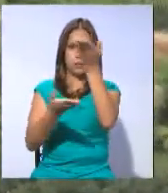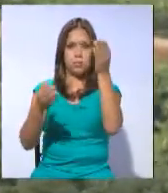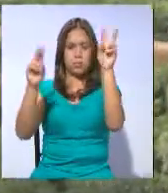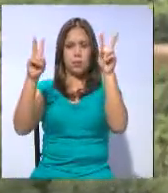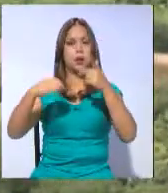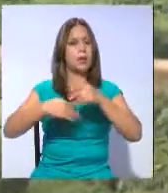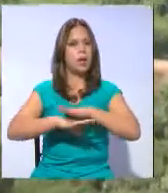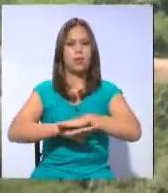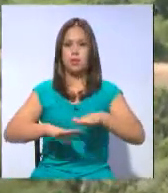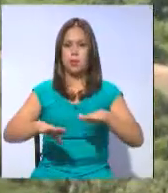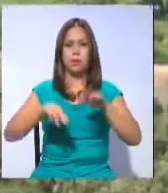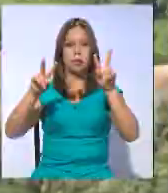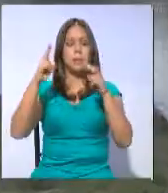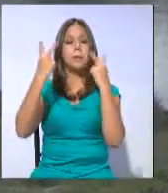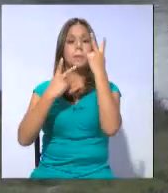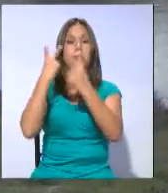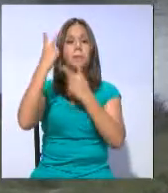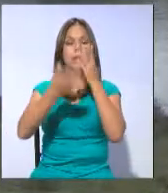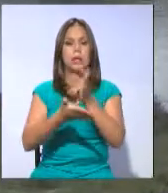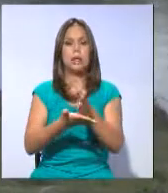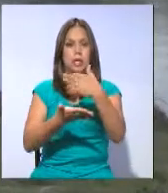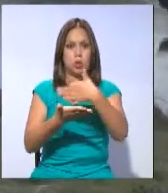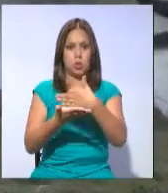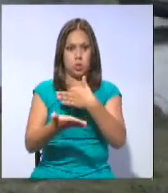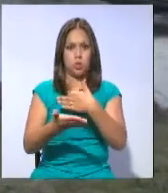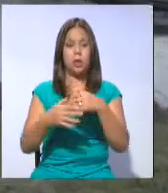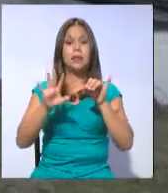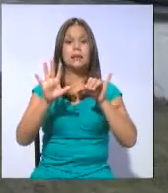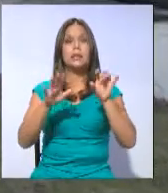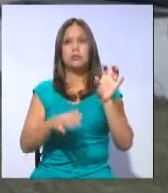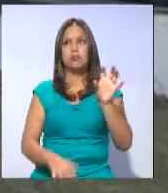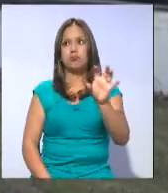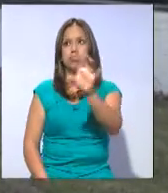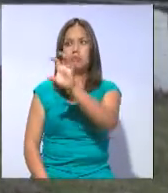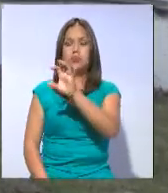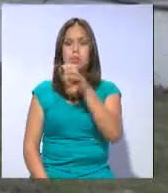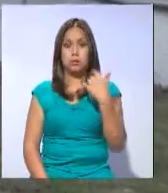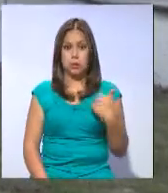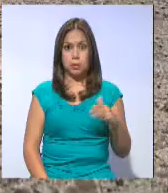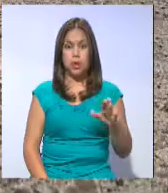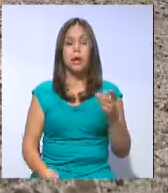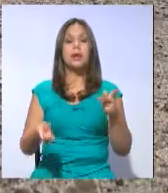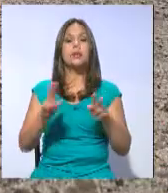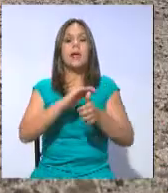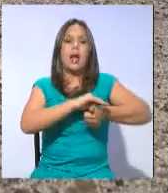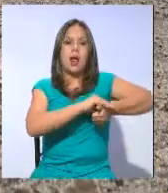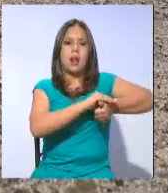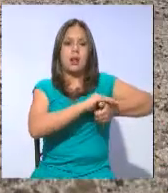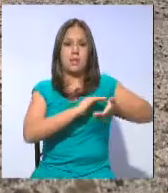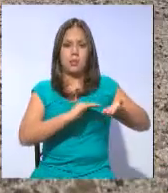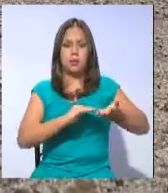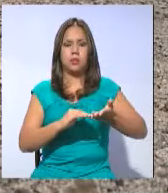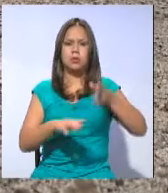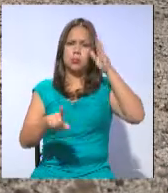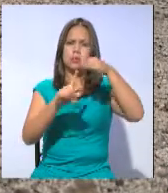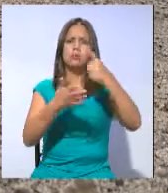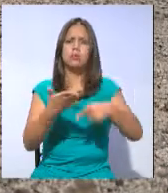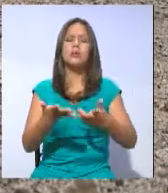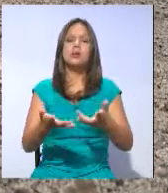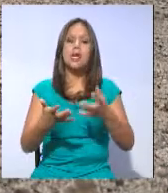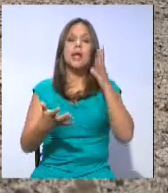terminado las visitas en territorio, han sesionado en las seis provincias amazónicas y también en Galápagos, con el fin de recoger